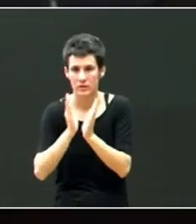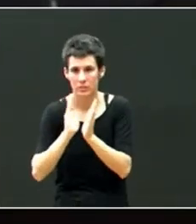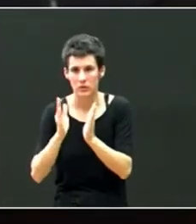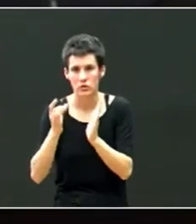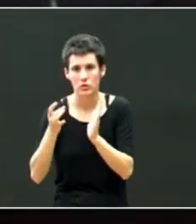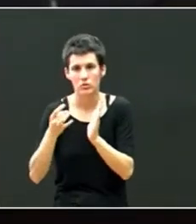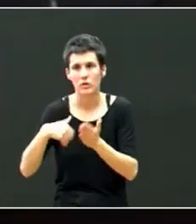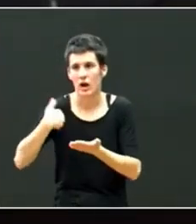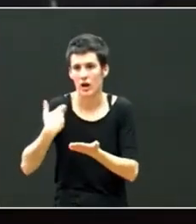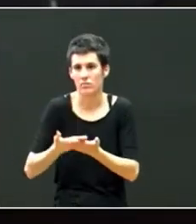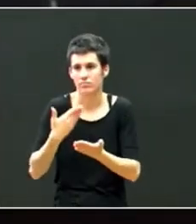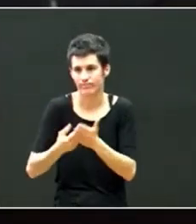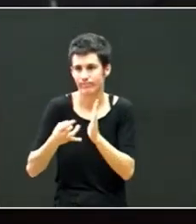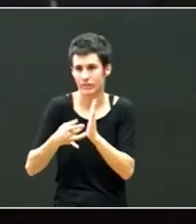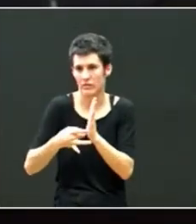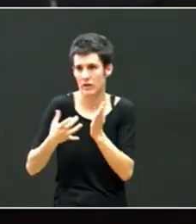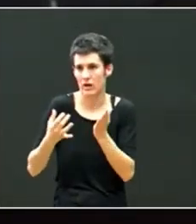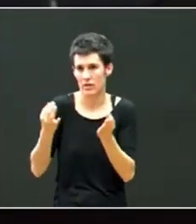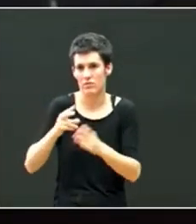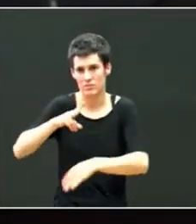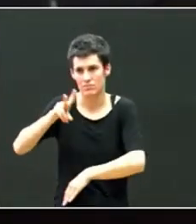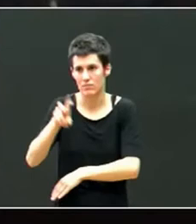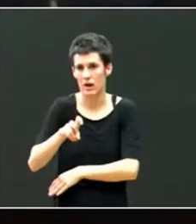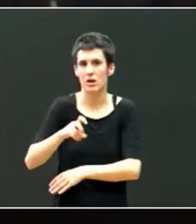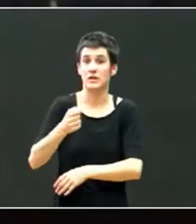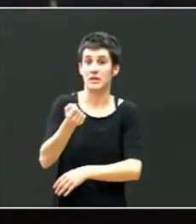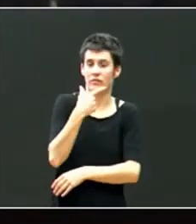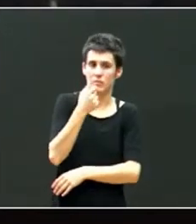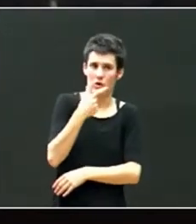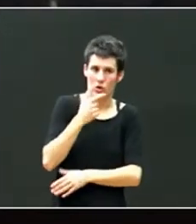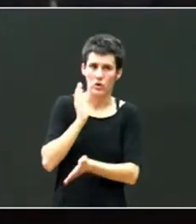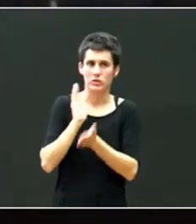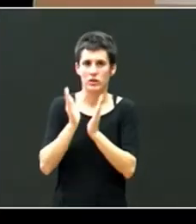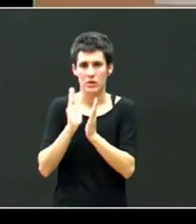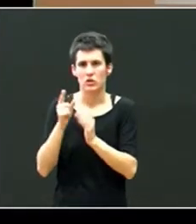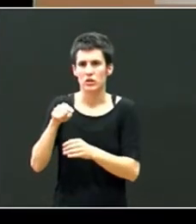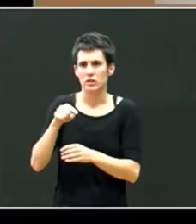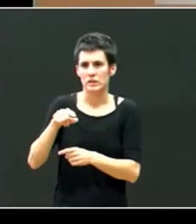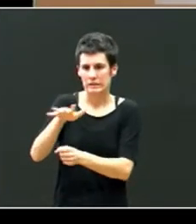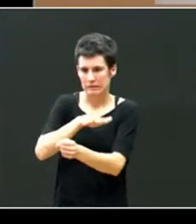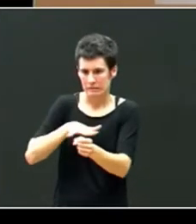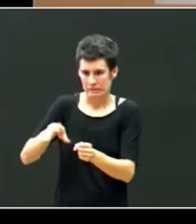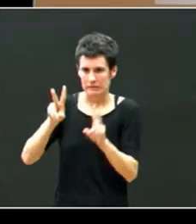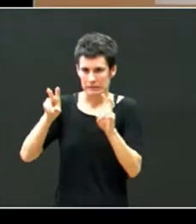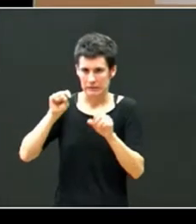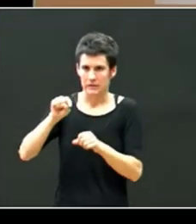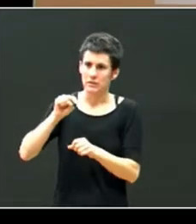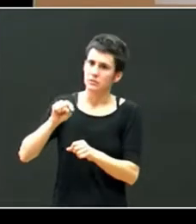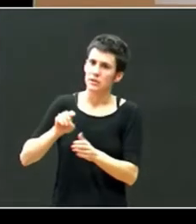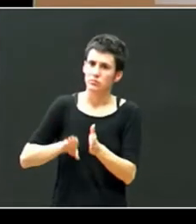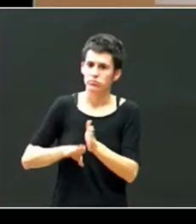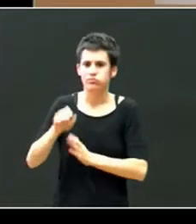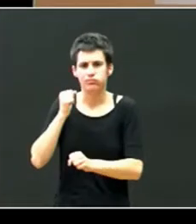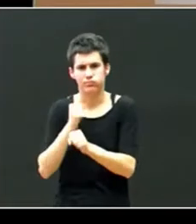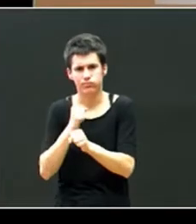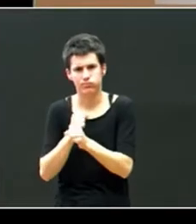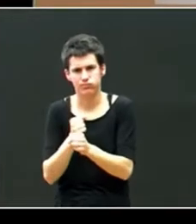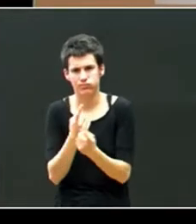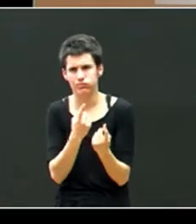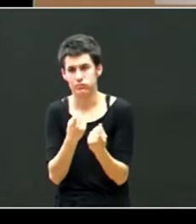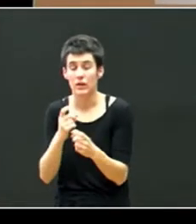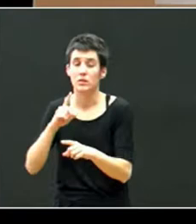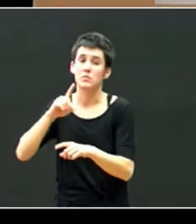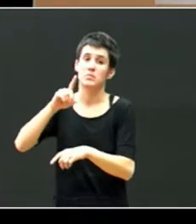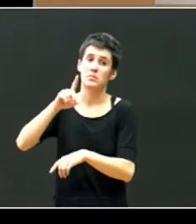eficaces de tratamientos farmacológicos todavía hay mucho que hacer todavía hace falta concienciar